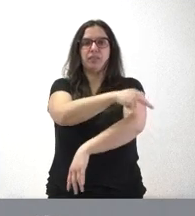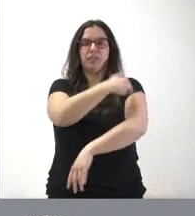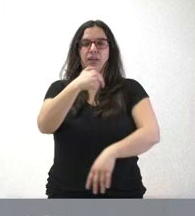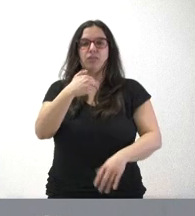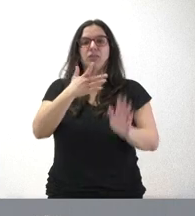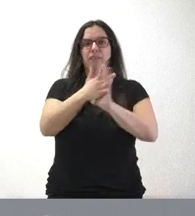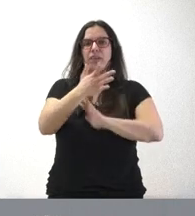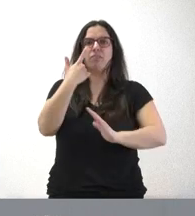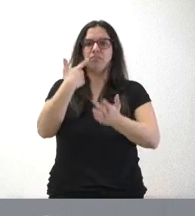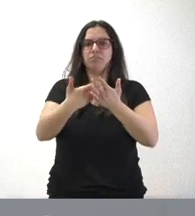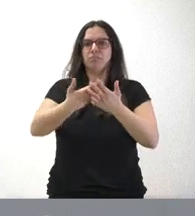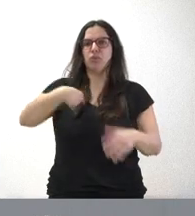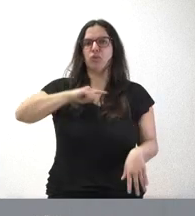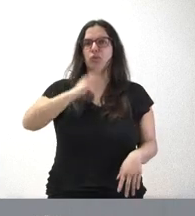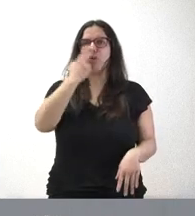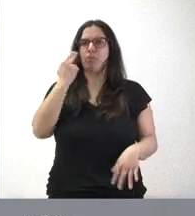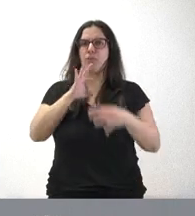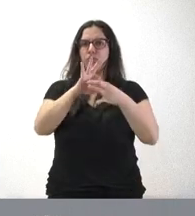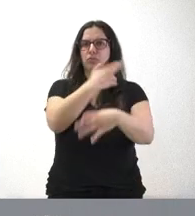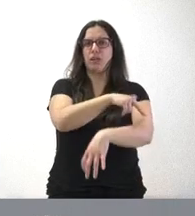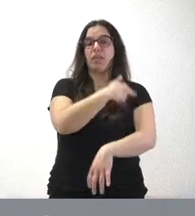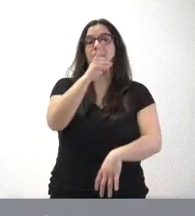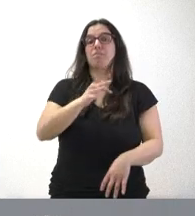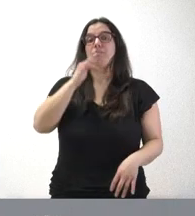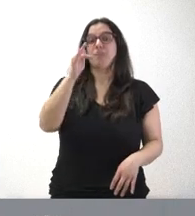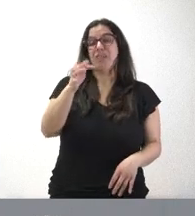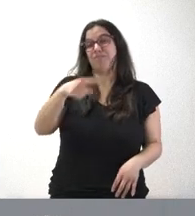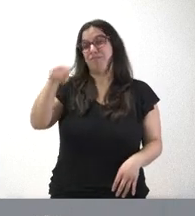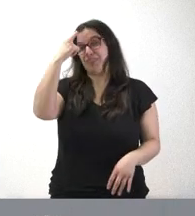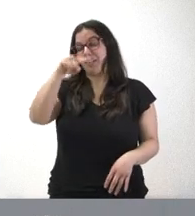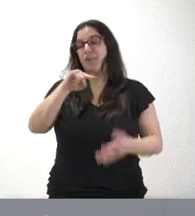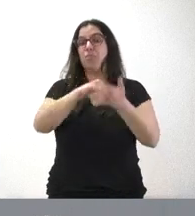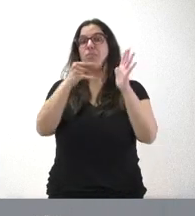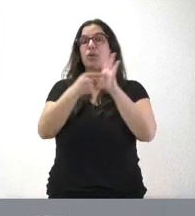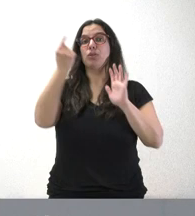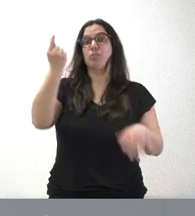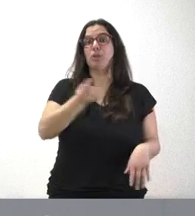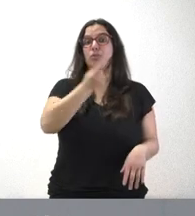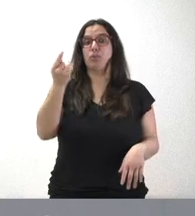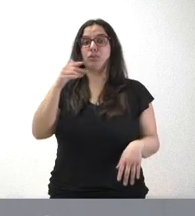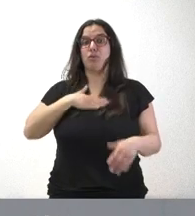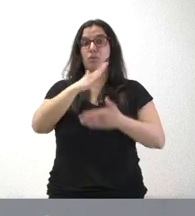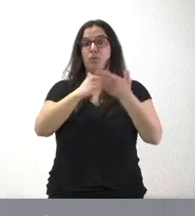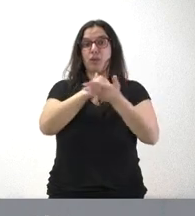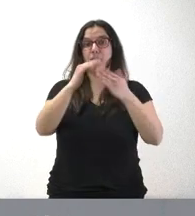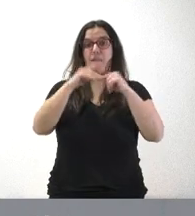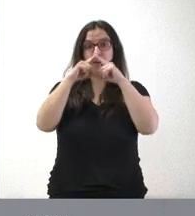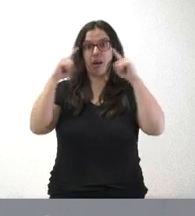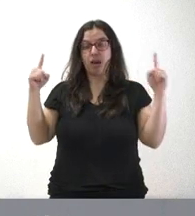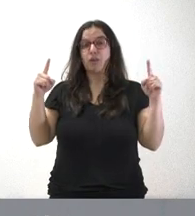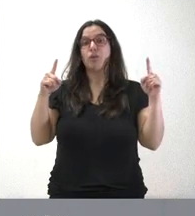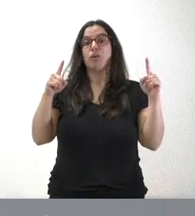nuestro compromiso con la sanidad, unido al hecho que, como saben ustedes, el proyecto de presupuestos de la comunidad para el próximo año, el